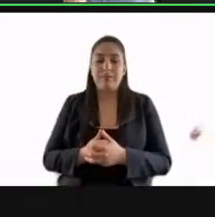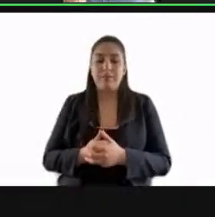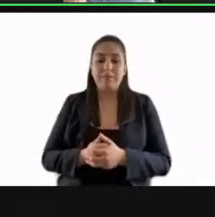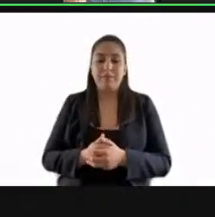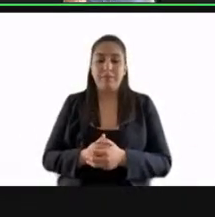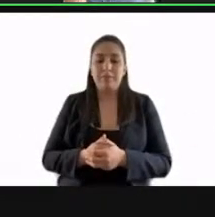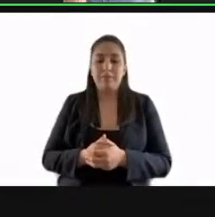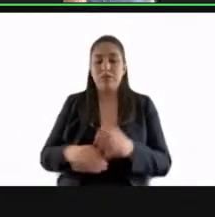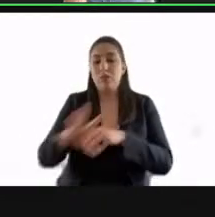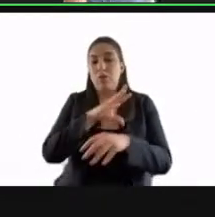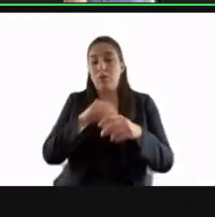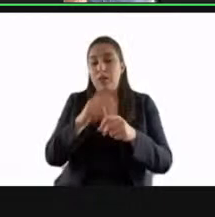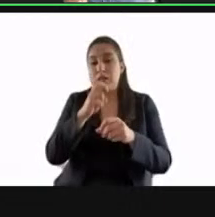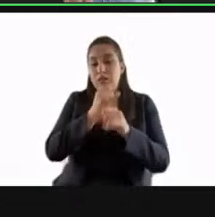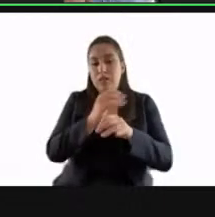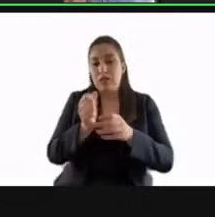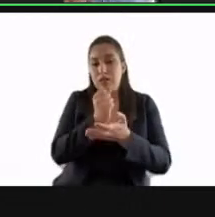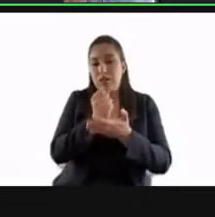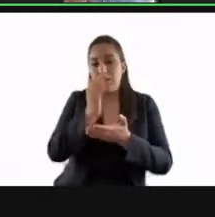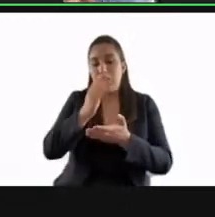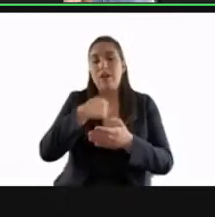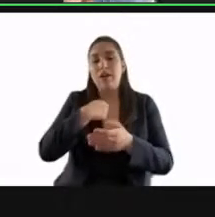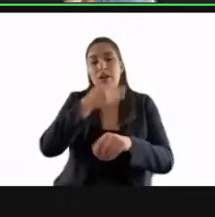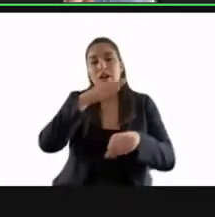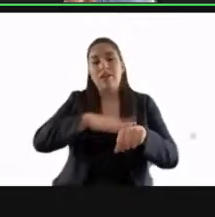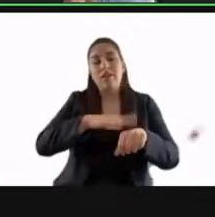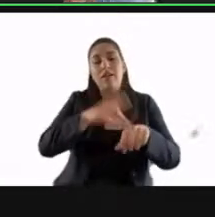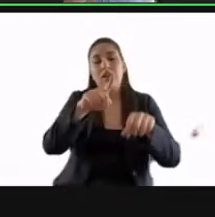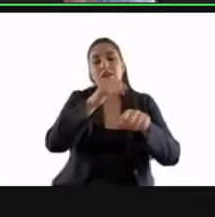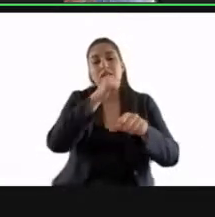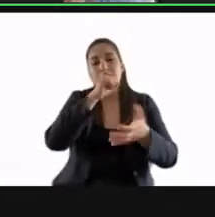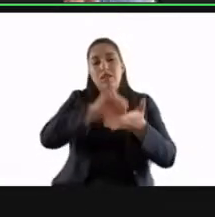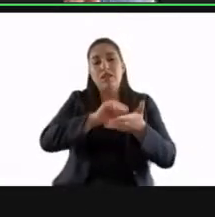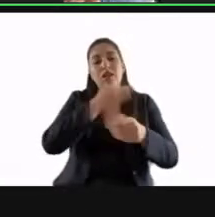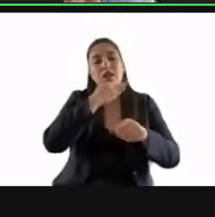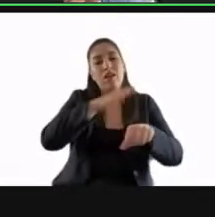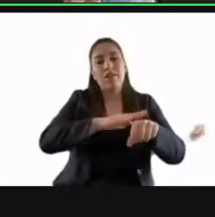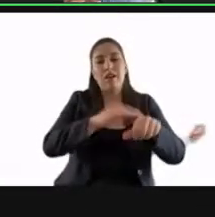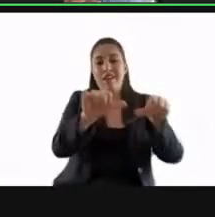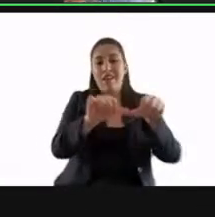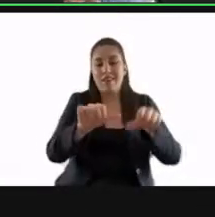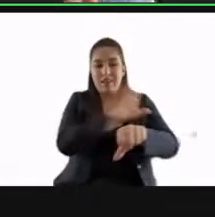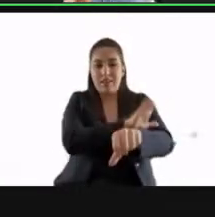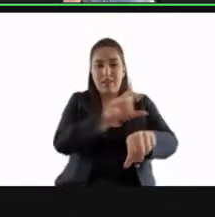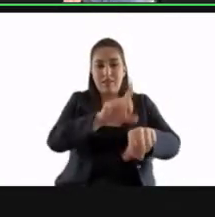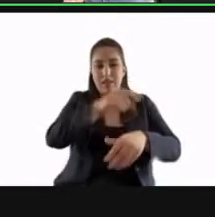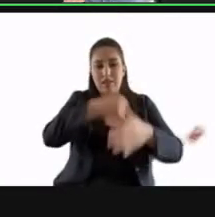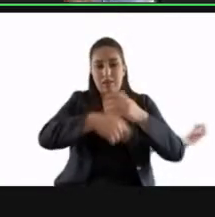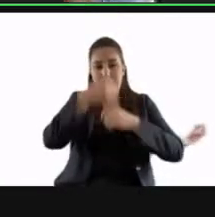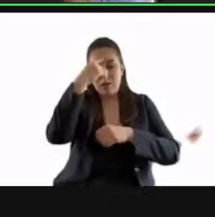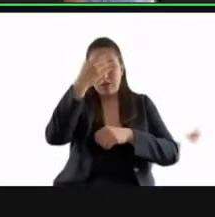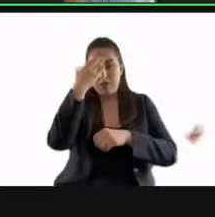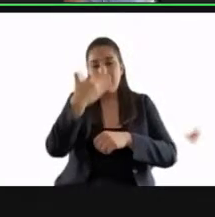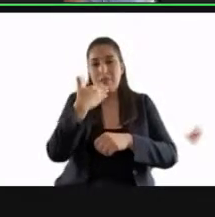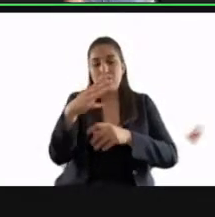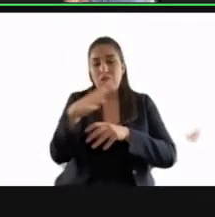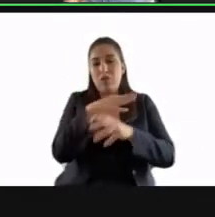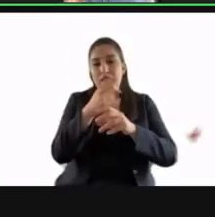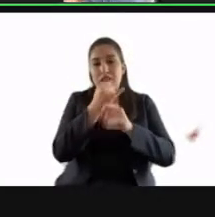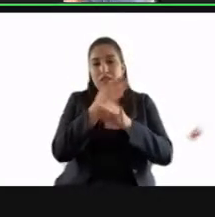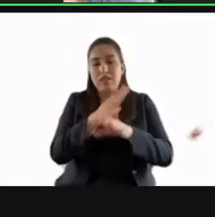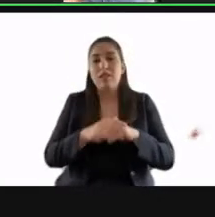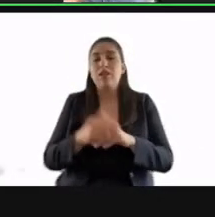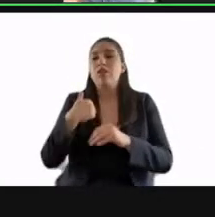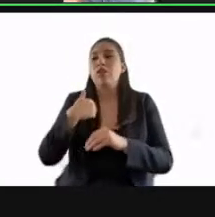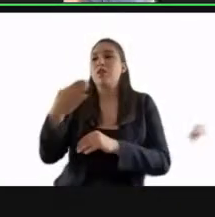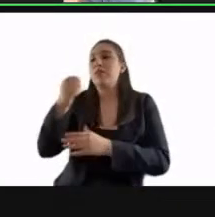vez que ha sido aprobada, se instruye a la secretaria técnica, se turne a la unidad de transparencia para los efectos legales correspondientes. Aprobado el informe semestral, se solicita